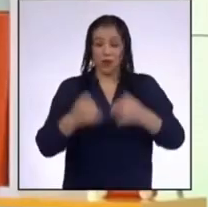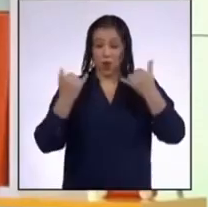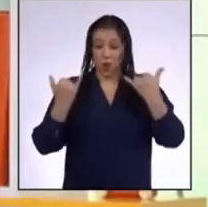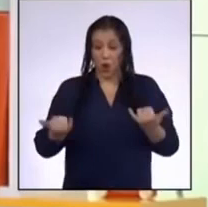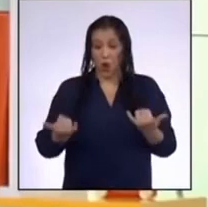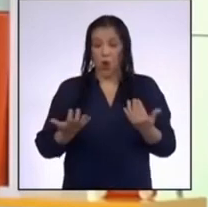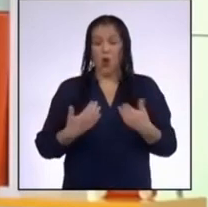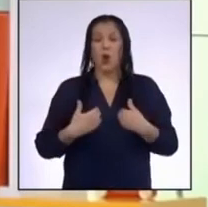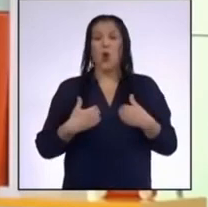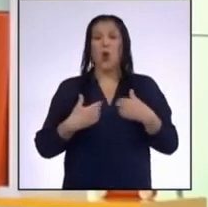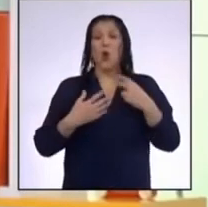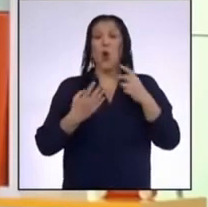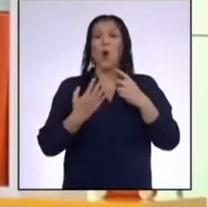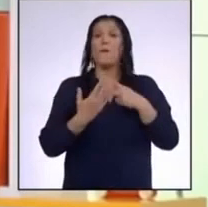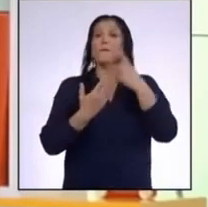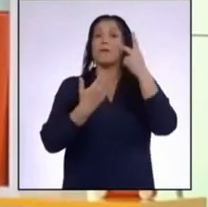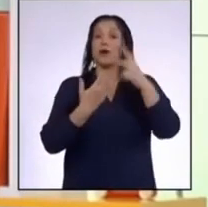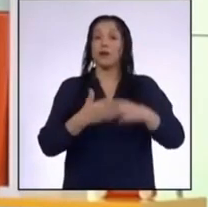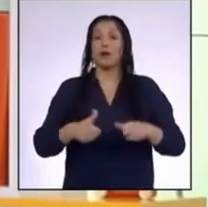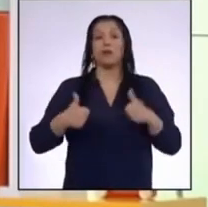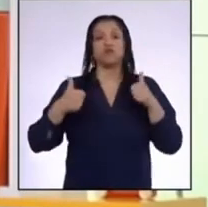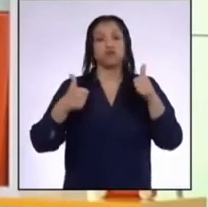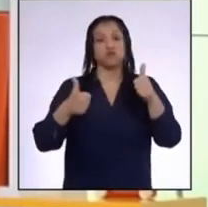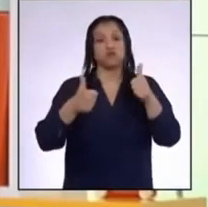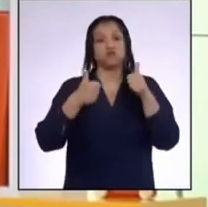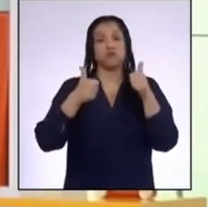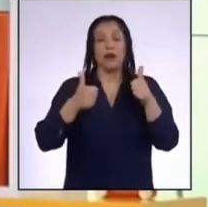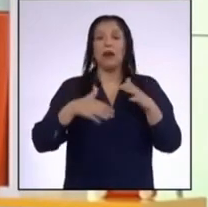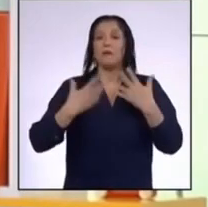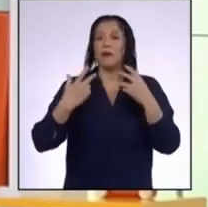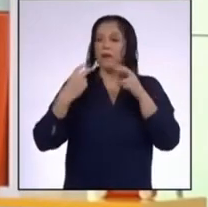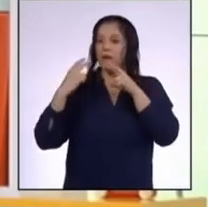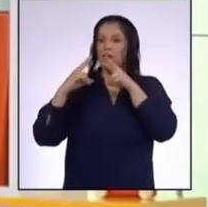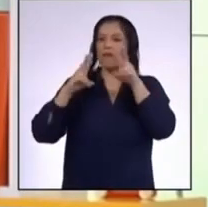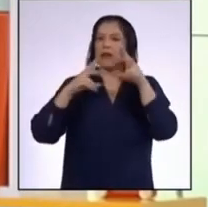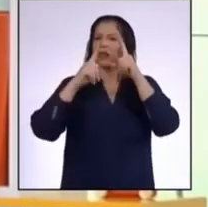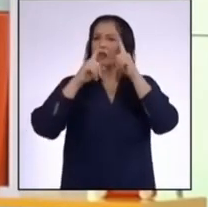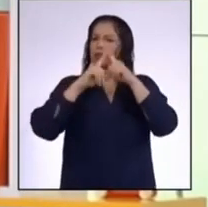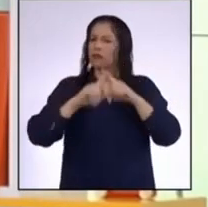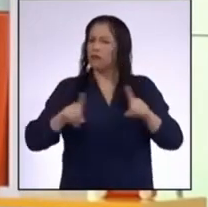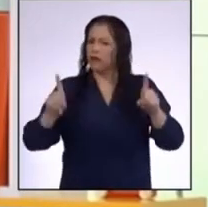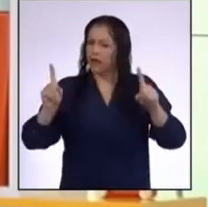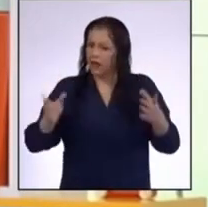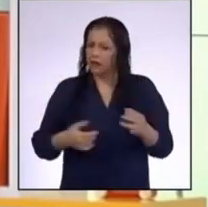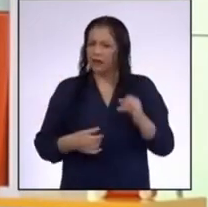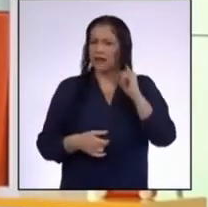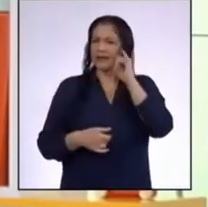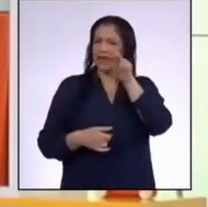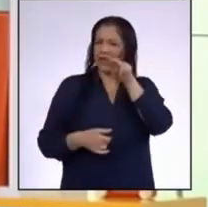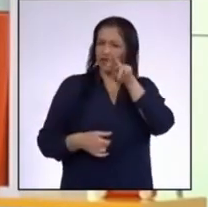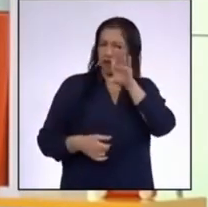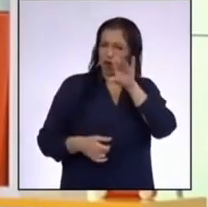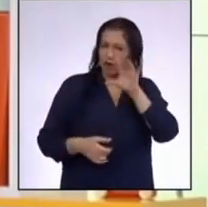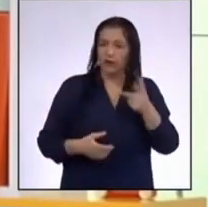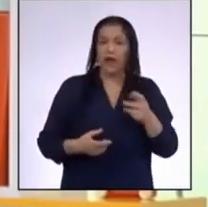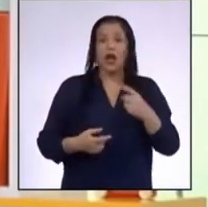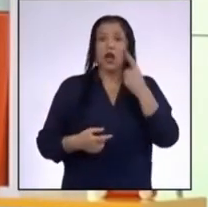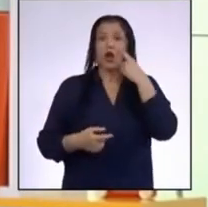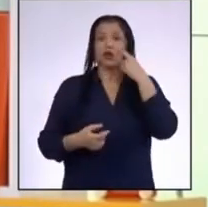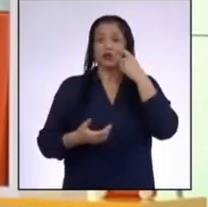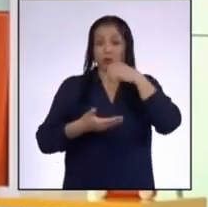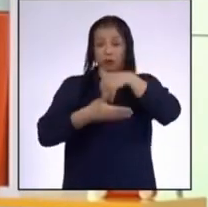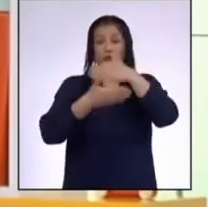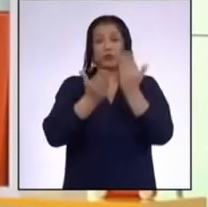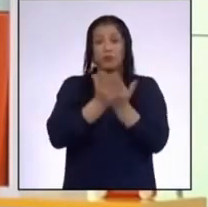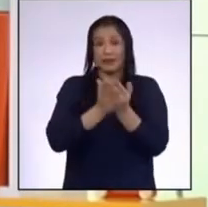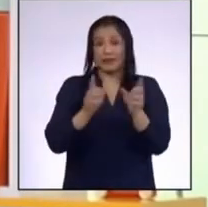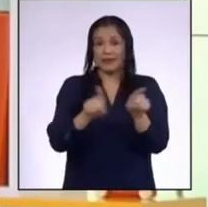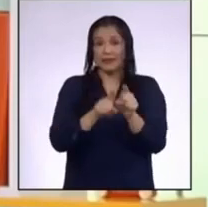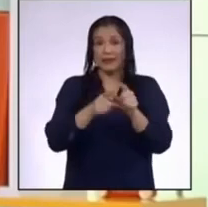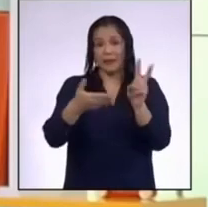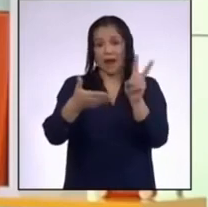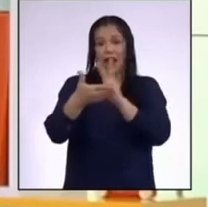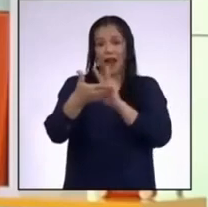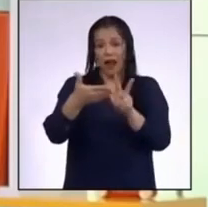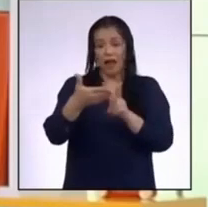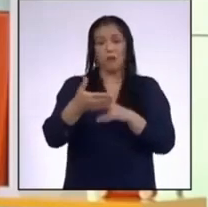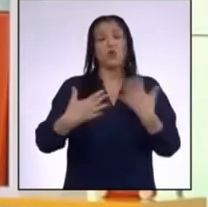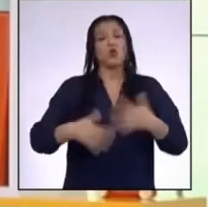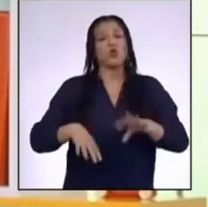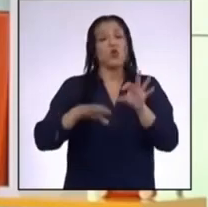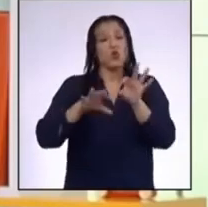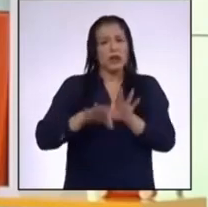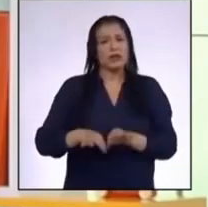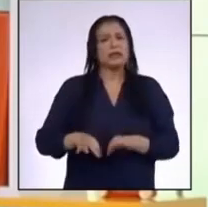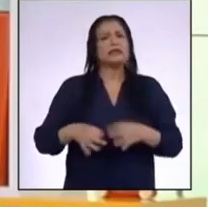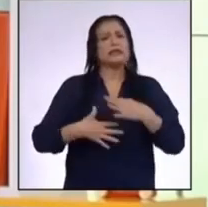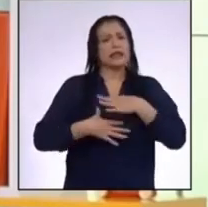tuvimos un programa muy productivo En el que pudimos ver diferentes tipos de infografías Conocimos sus partes y también leímos un interesante